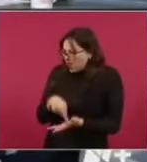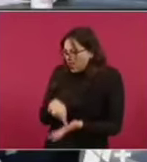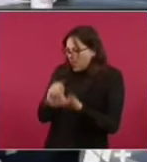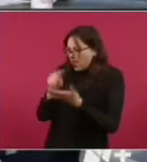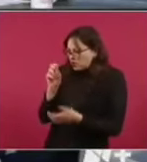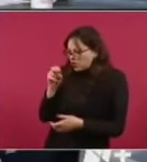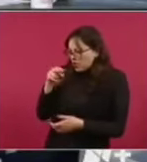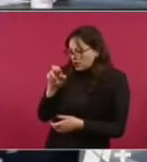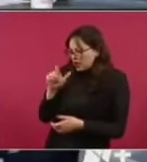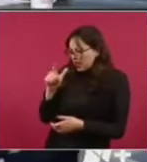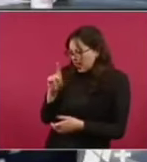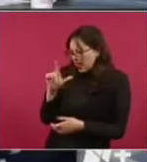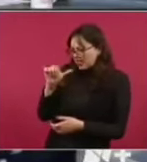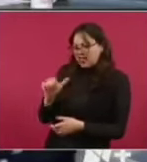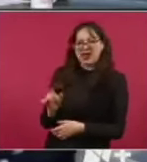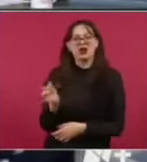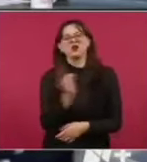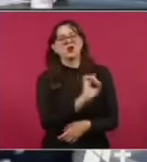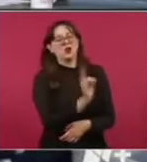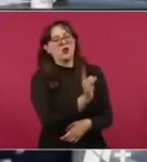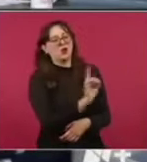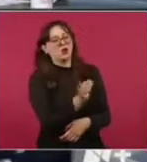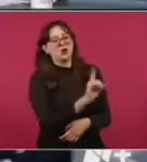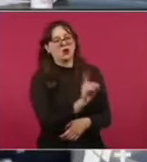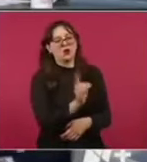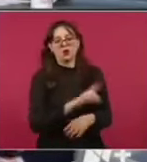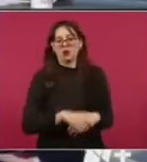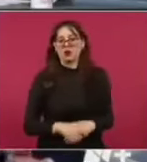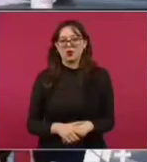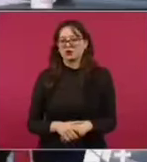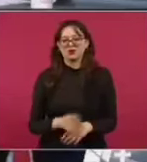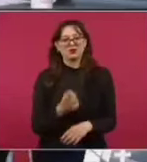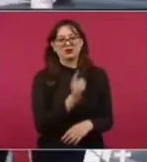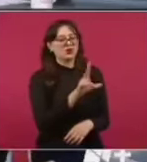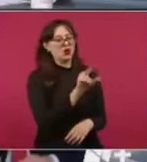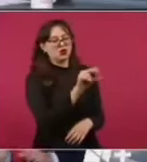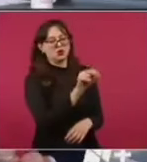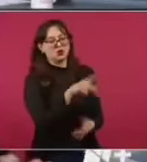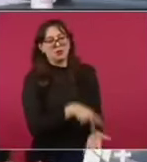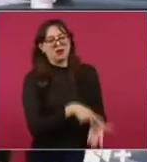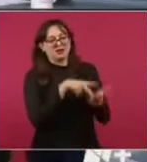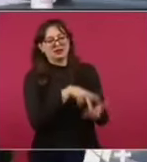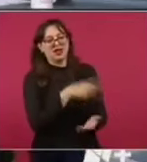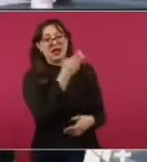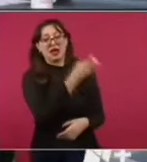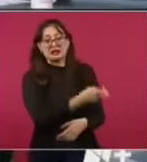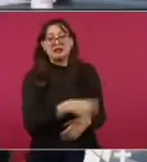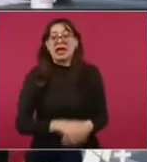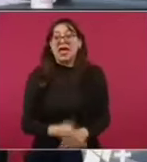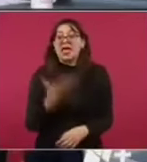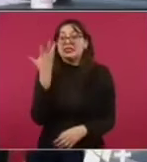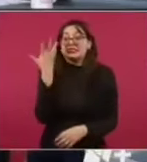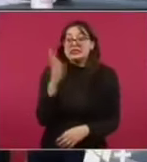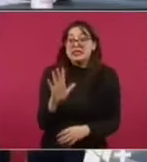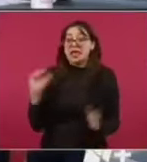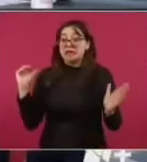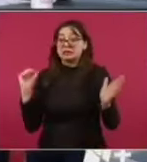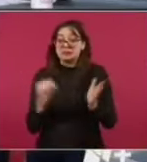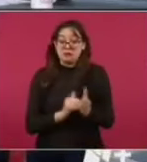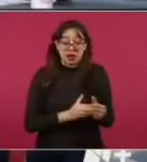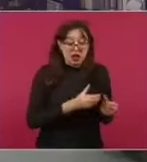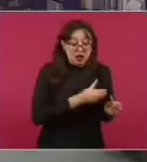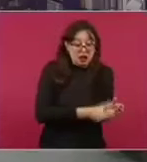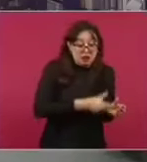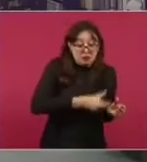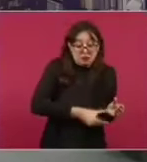¿Mil kilogramos? Lo que sí sé es que no cabe. O sea, necesitas varias maletas. 10 mil fajos de 100 dólares cada uno